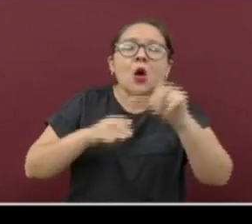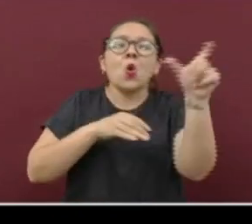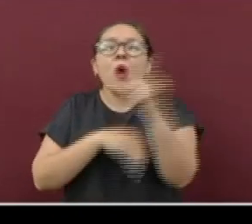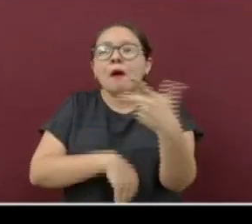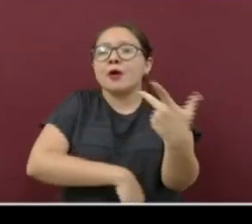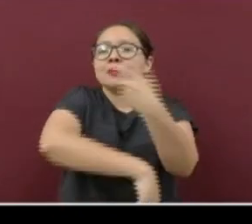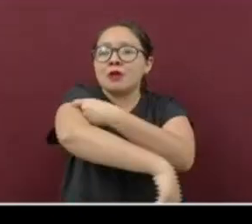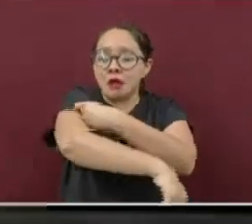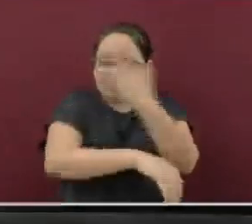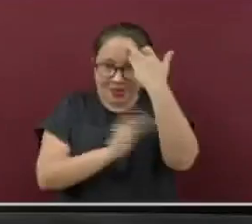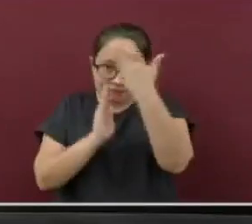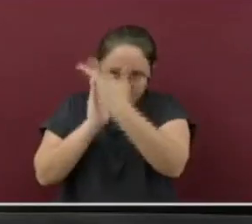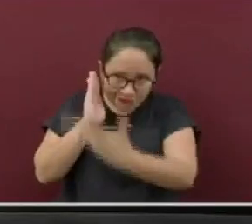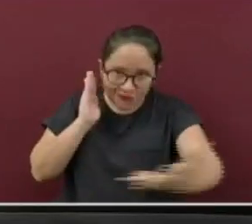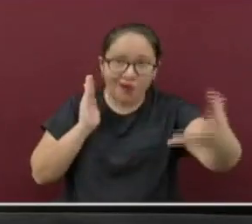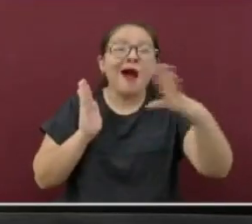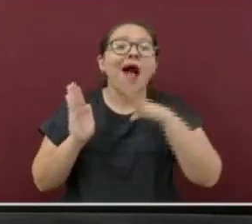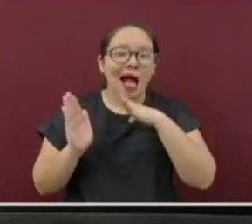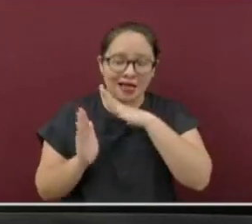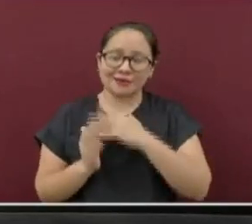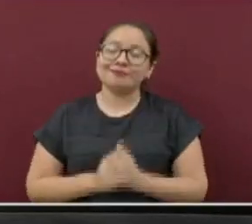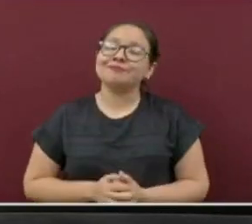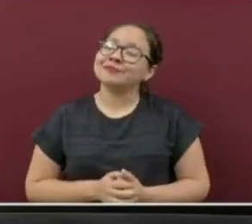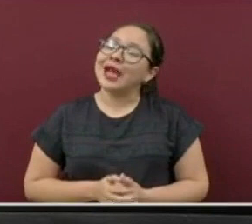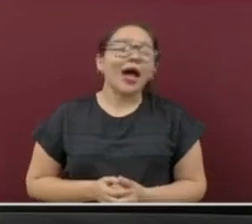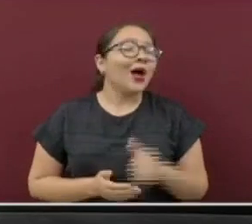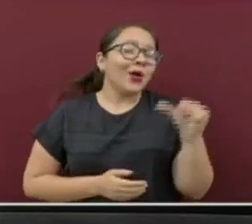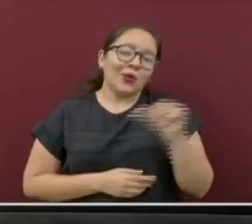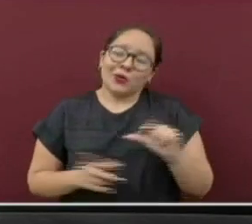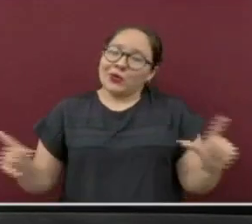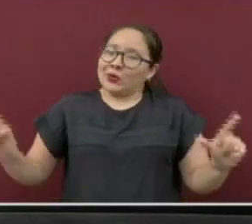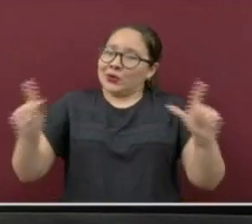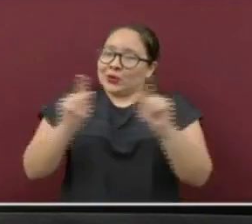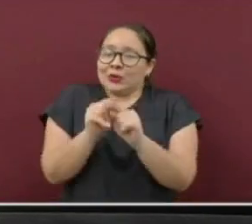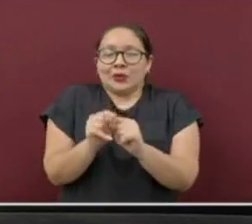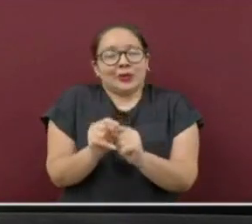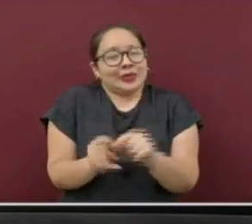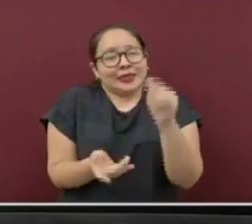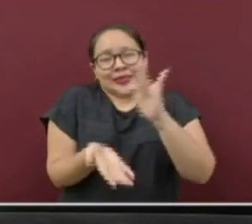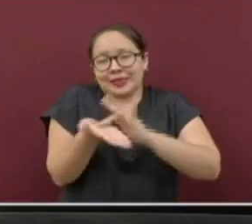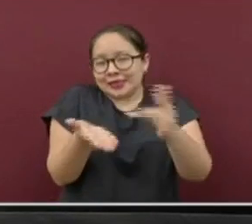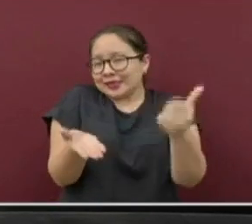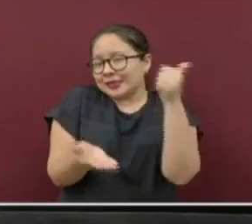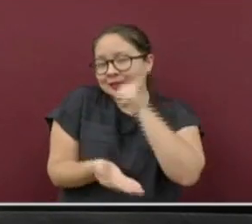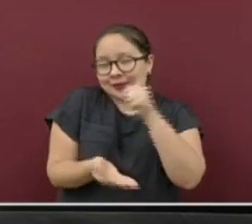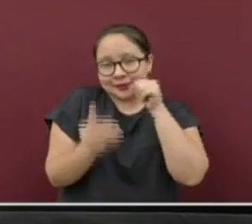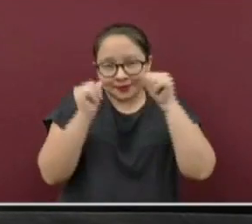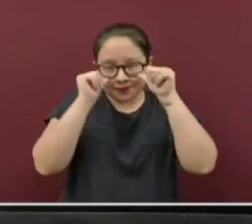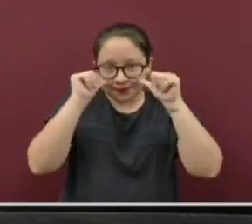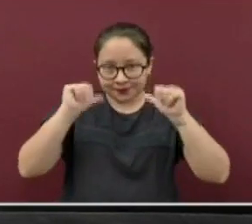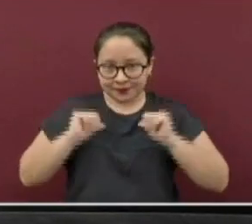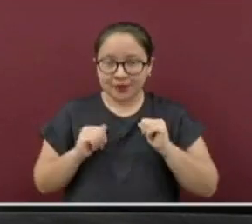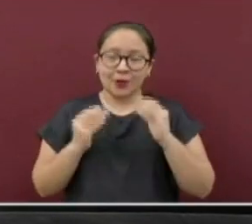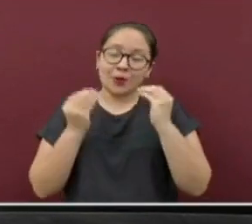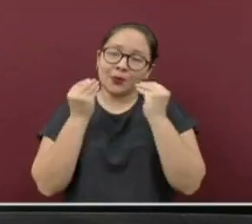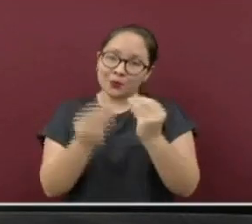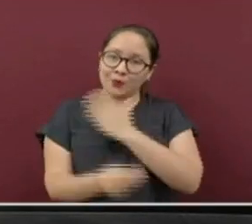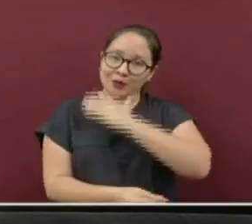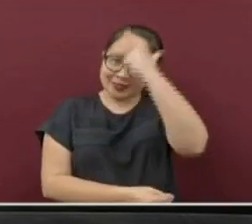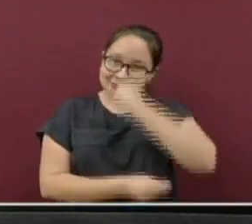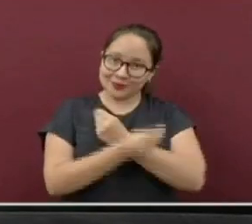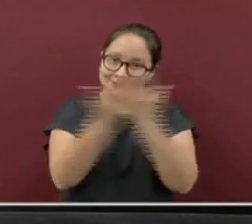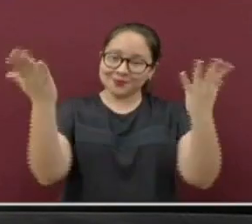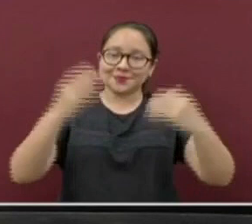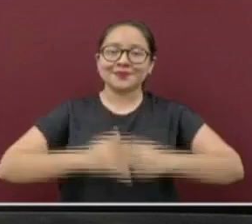vacunación vigentes. Por hoy es todo, como siempre agradezco muchísimo su atención y que pasen ustedes muy, pero